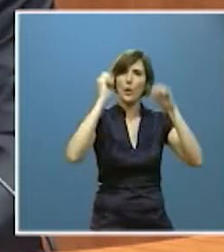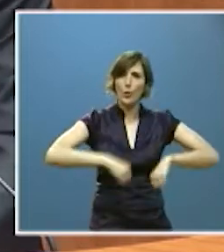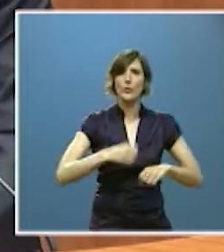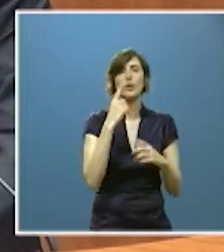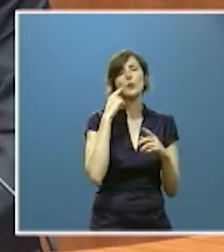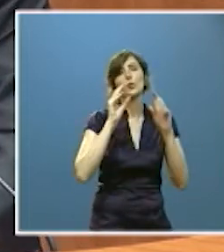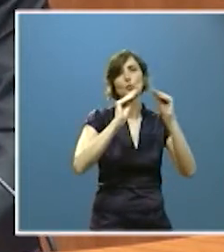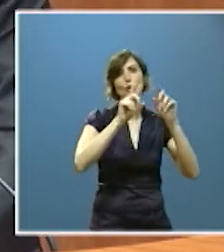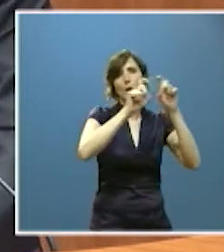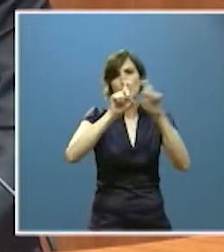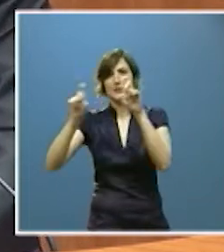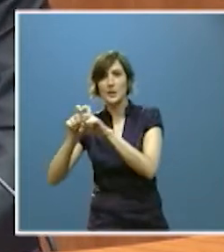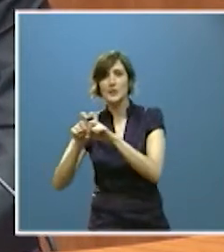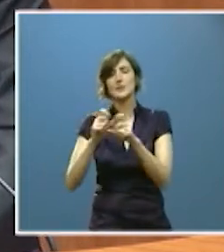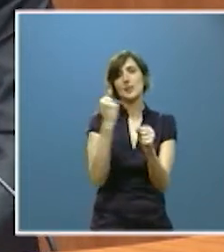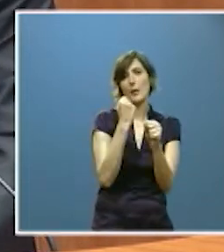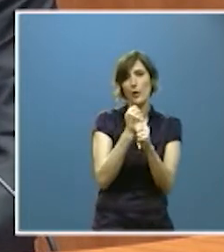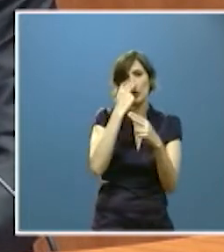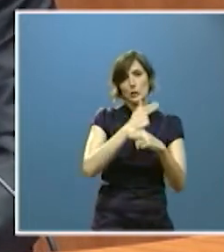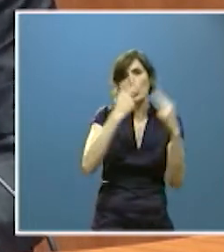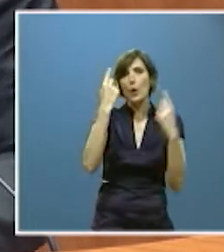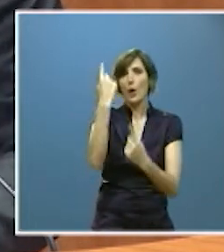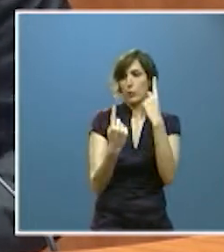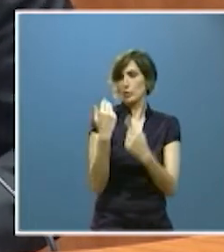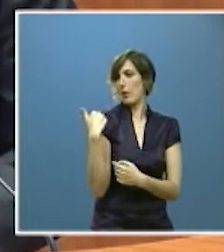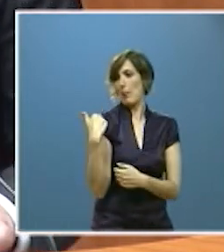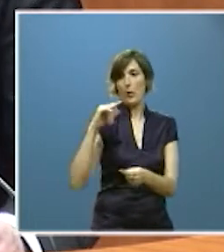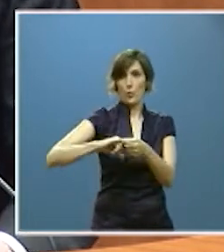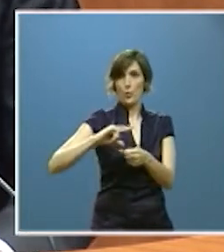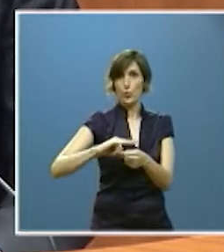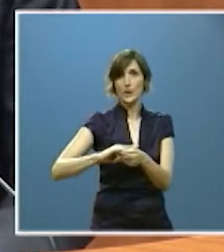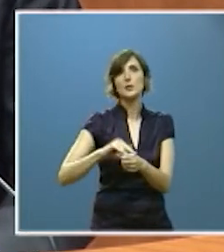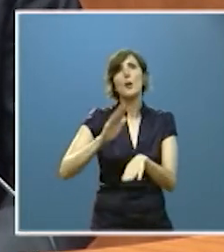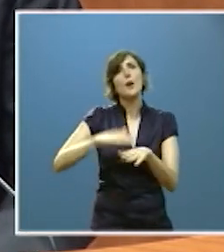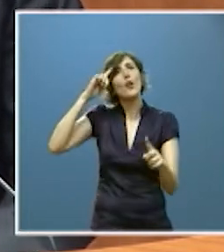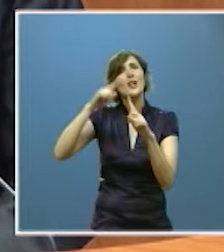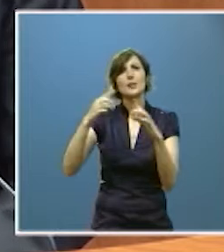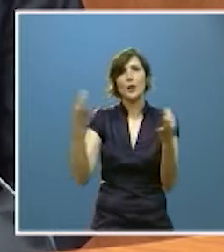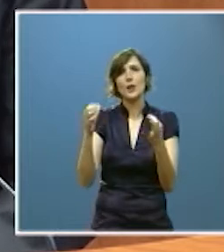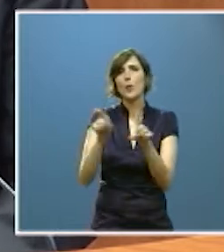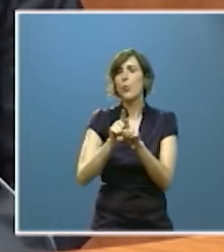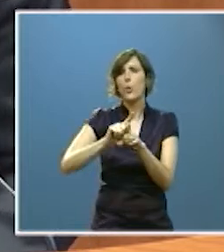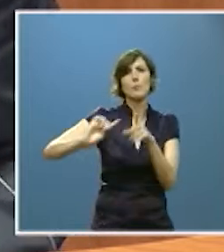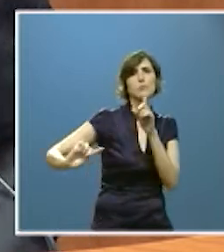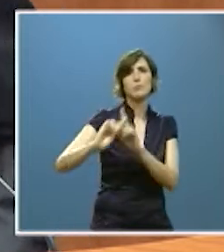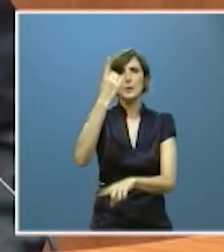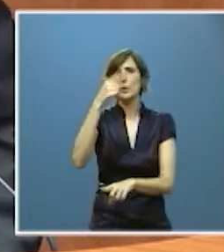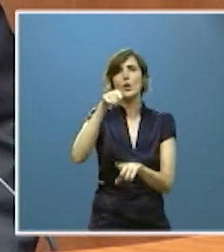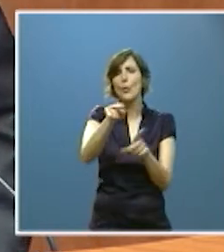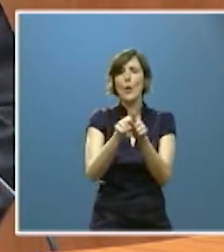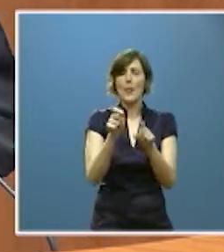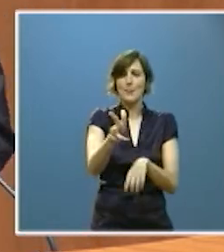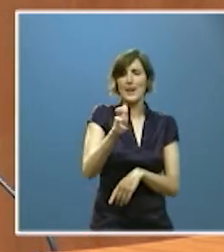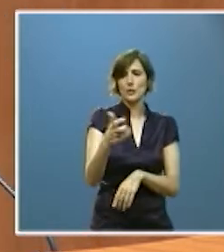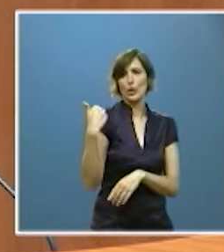de los empleados públicos, algunos de ellos incluso este pasado lunes, para que estuvieran entre los primeros de España en recuperar derechos